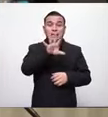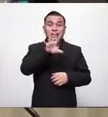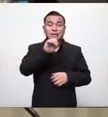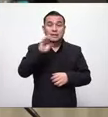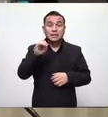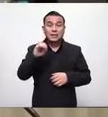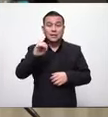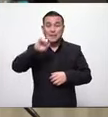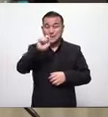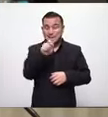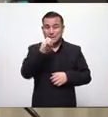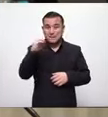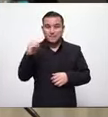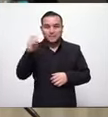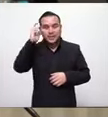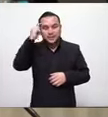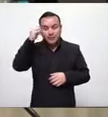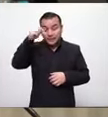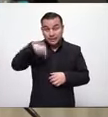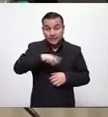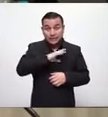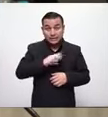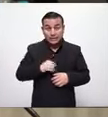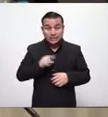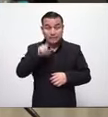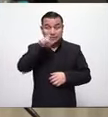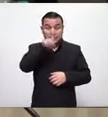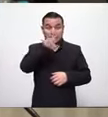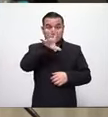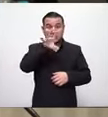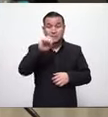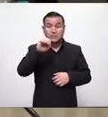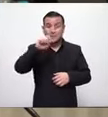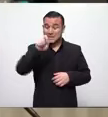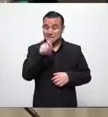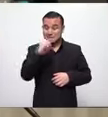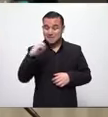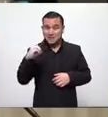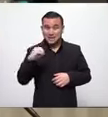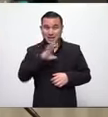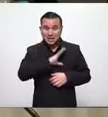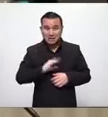Se imaginan ustedes con ciento cincuenta mil contagiados nosotros.